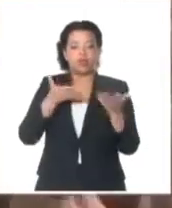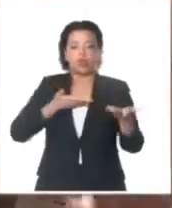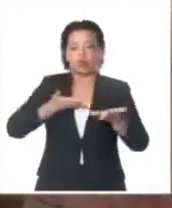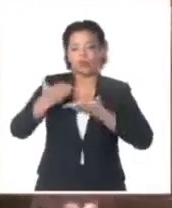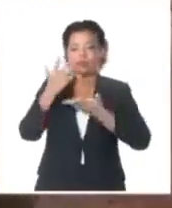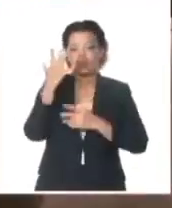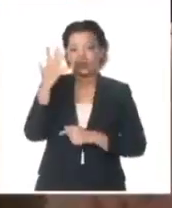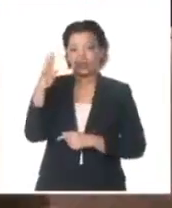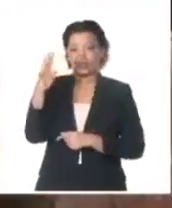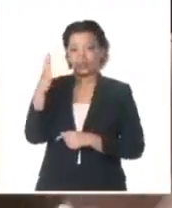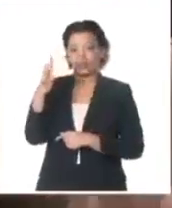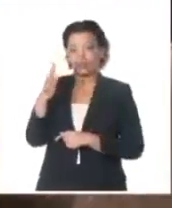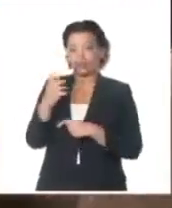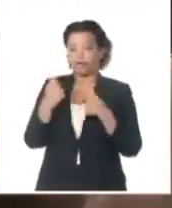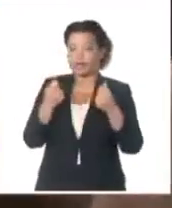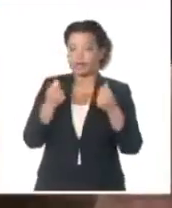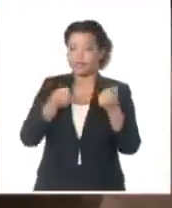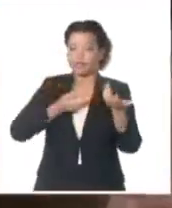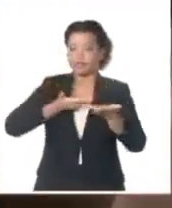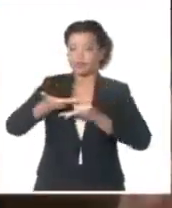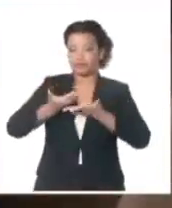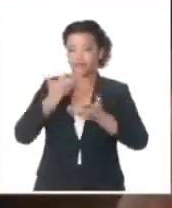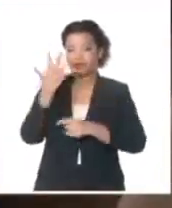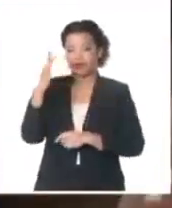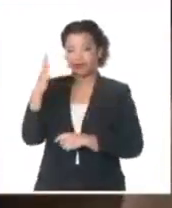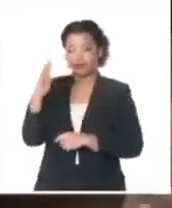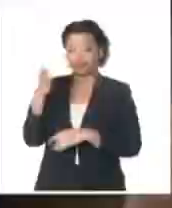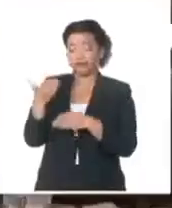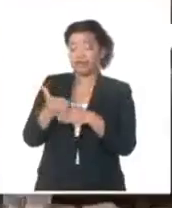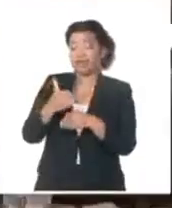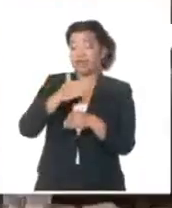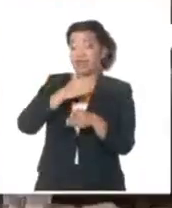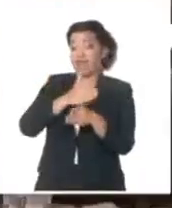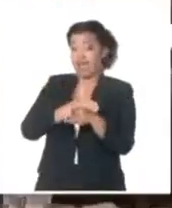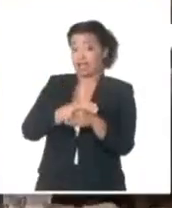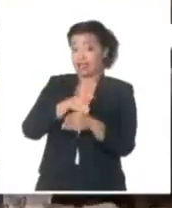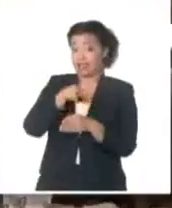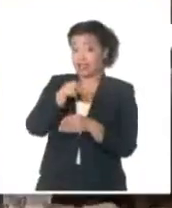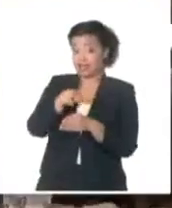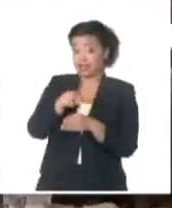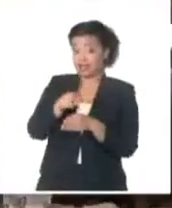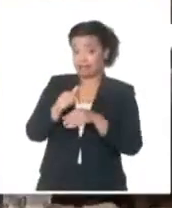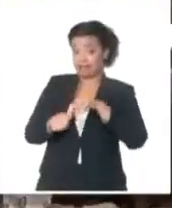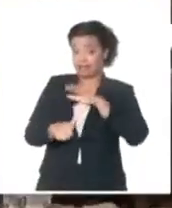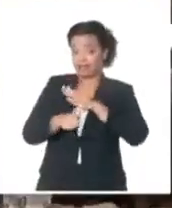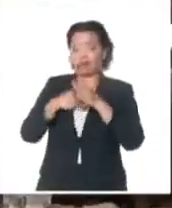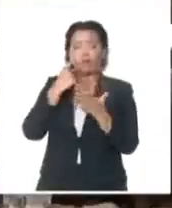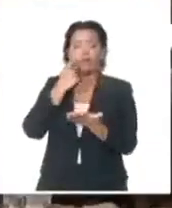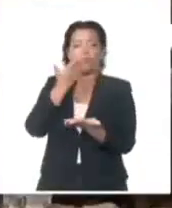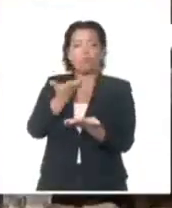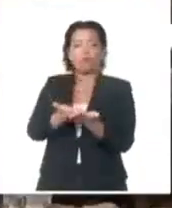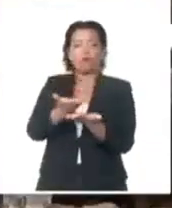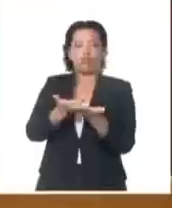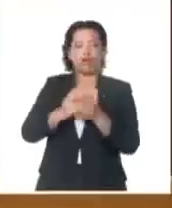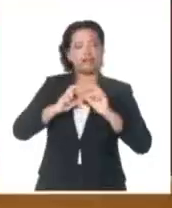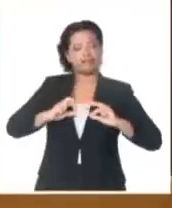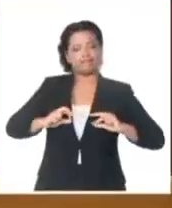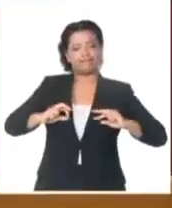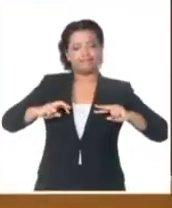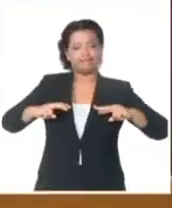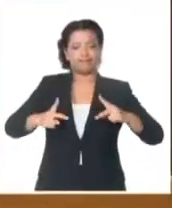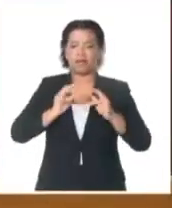Exterior e Inversión Extranjera. Anteriormente, el mandatario había propuesto ratificar